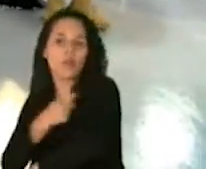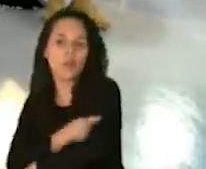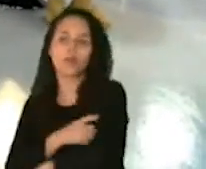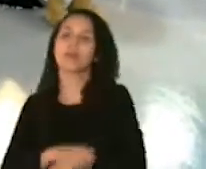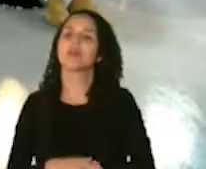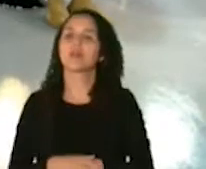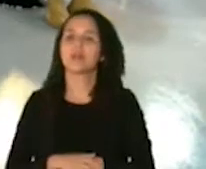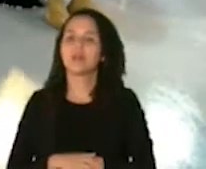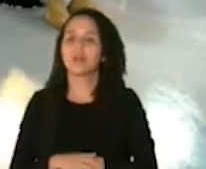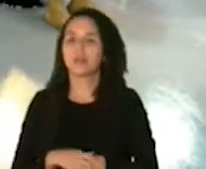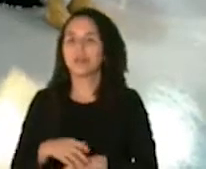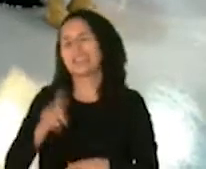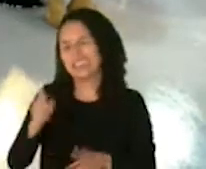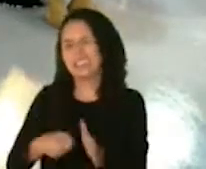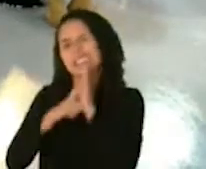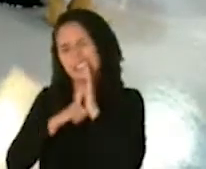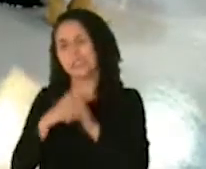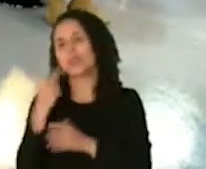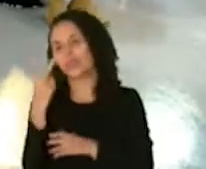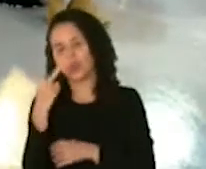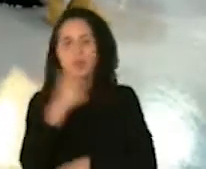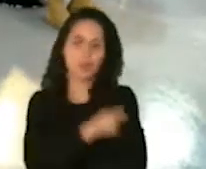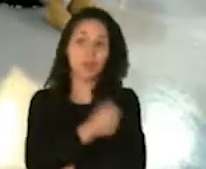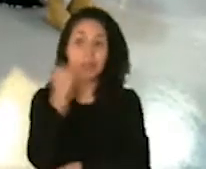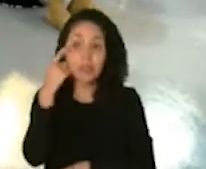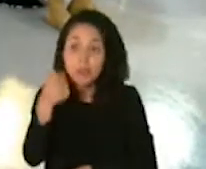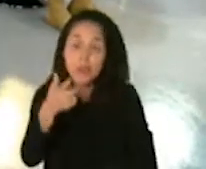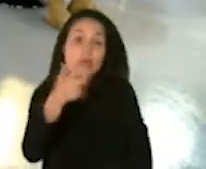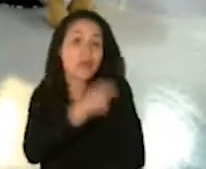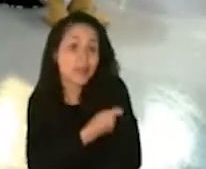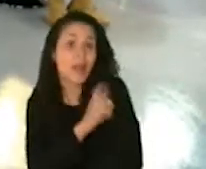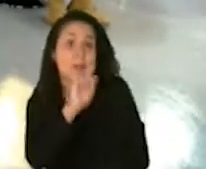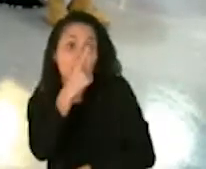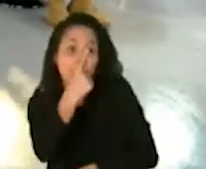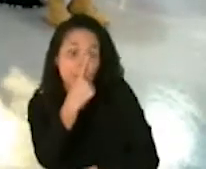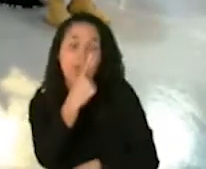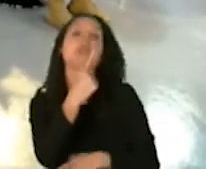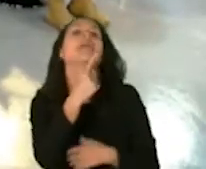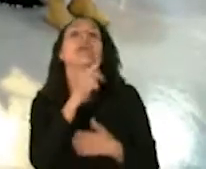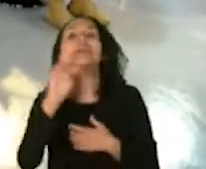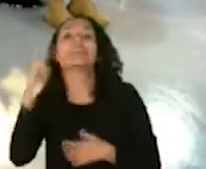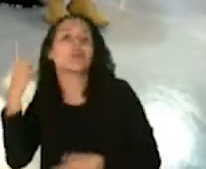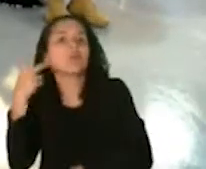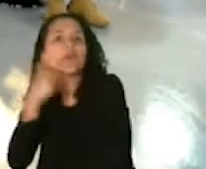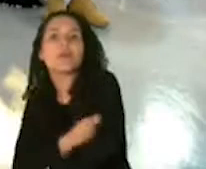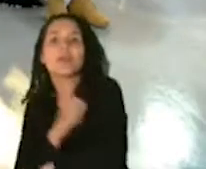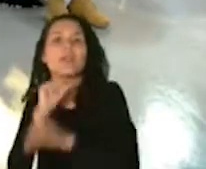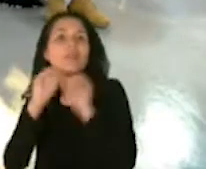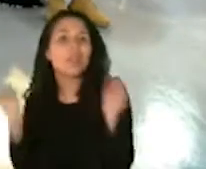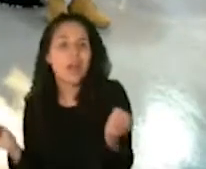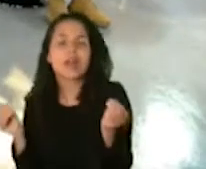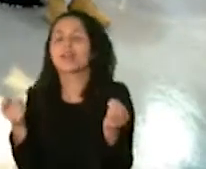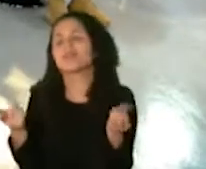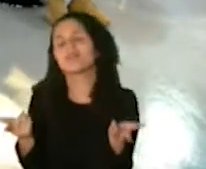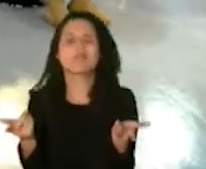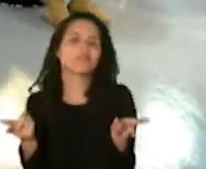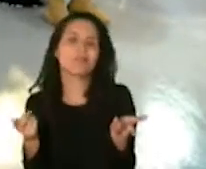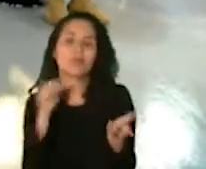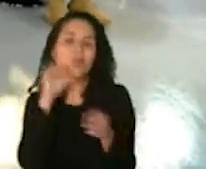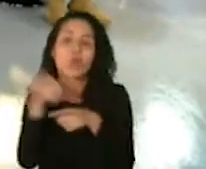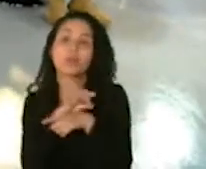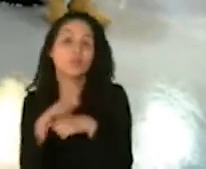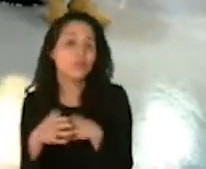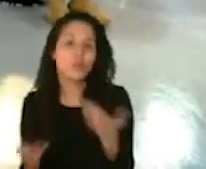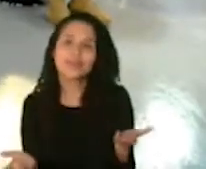conlleva las dos vacunas. Si usted se toma la primera vacuna se le administra la vacuna y la segunda no usted no está cubierto.